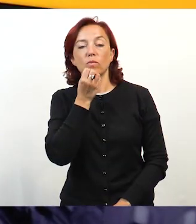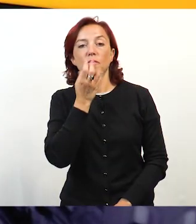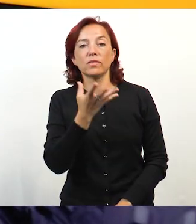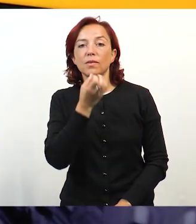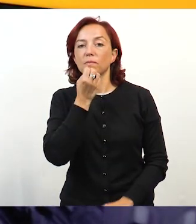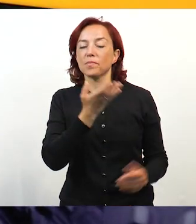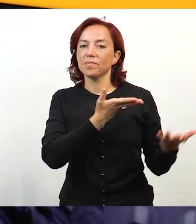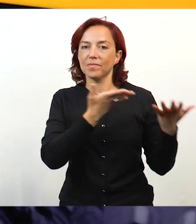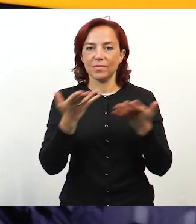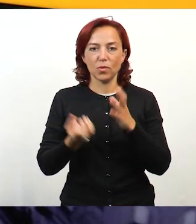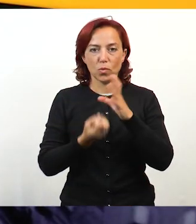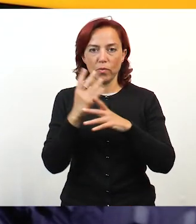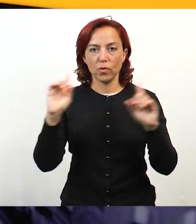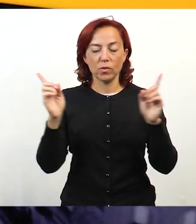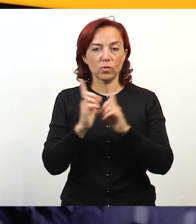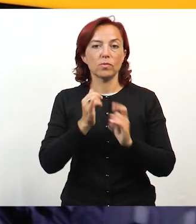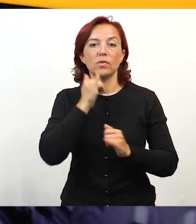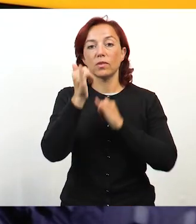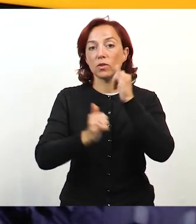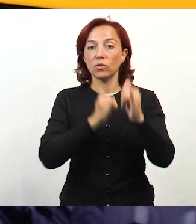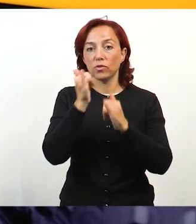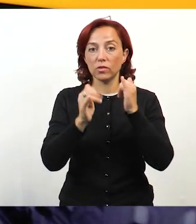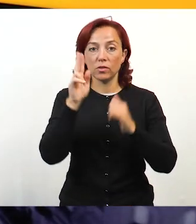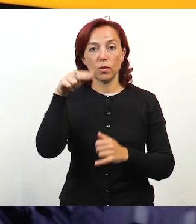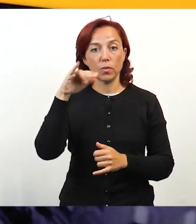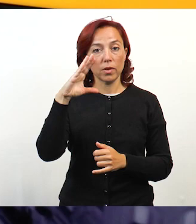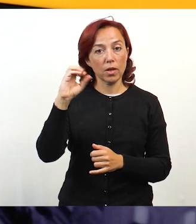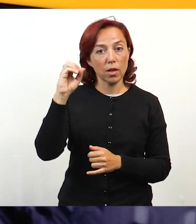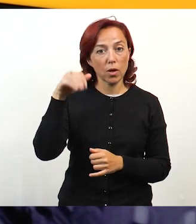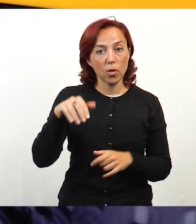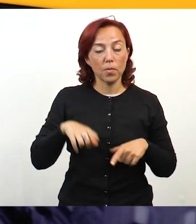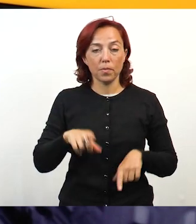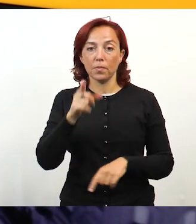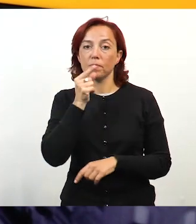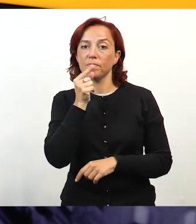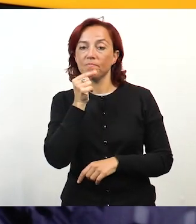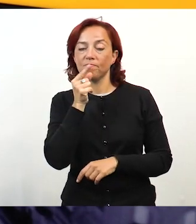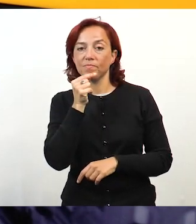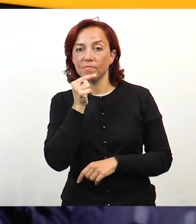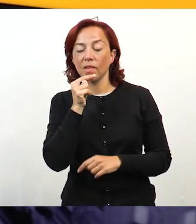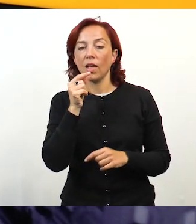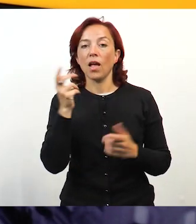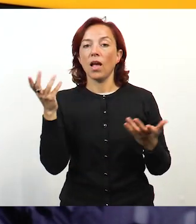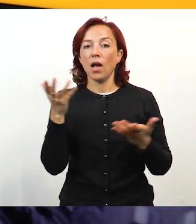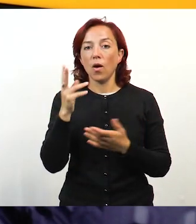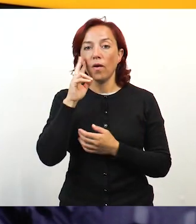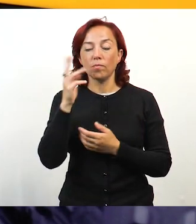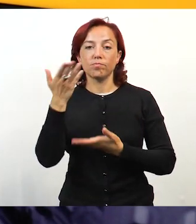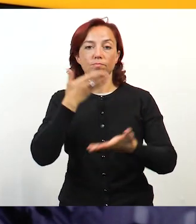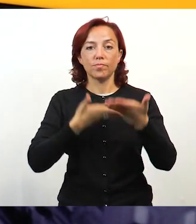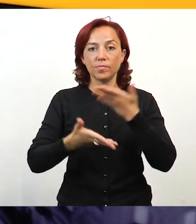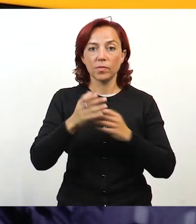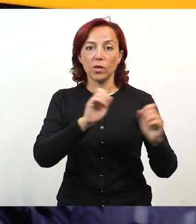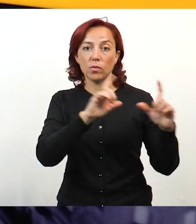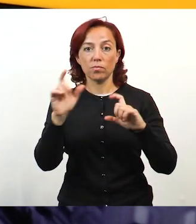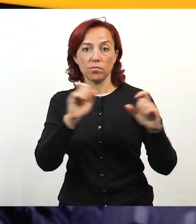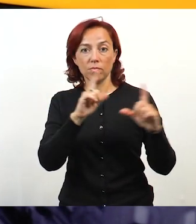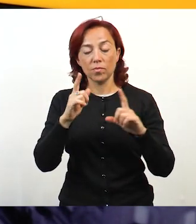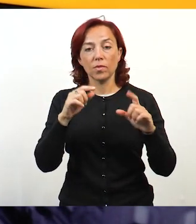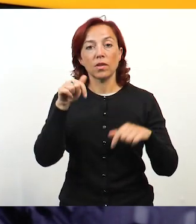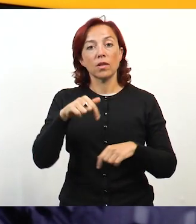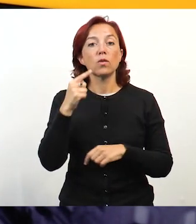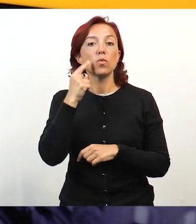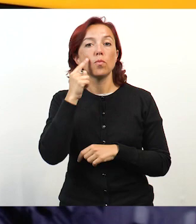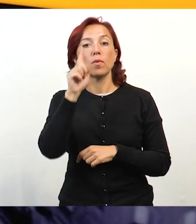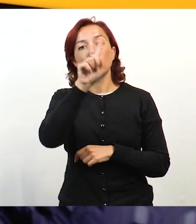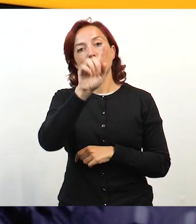¿Qué tal? ¿Cómo están? Bienvenidos a un nuevo resumen semanal de noticias del Ministerio del Interior. Los invitamos a compartir los titulares de esta